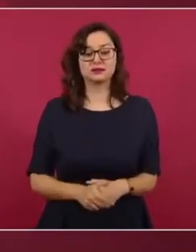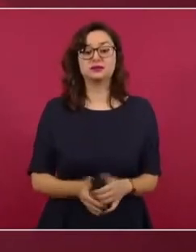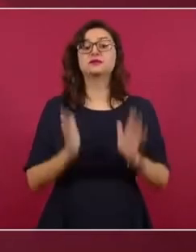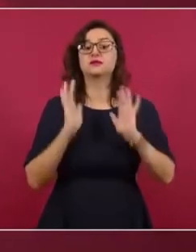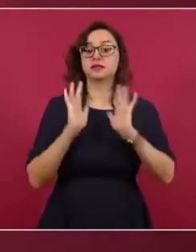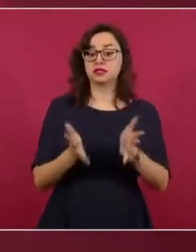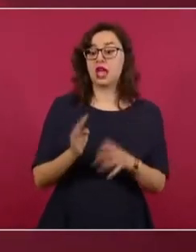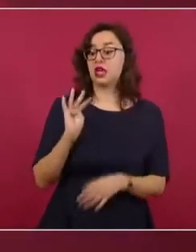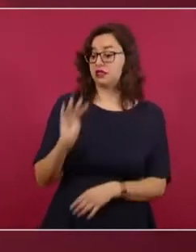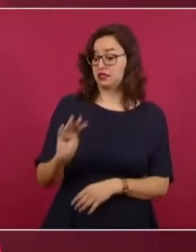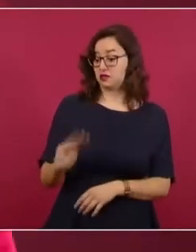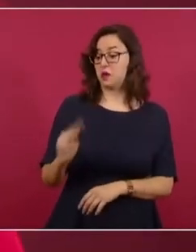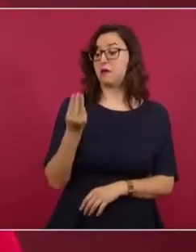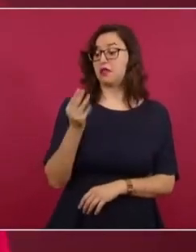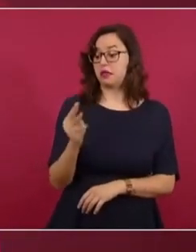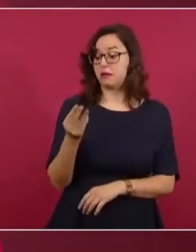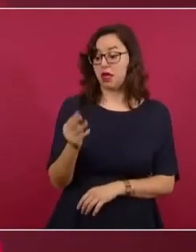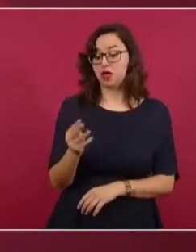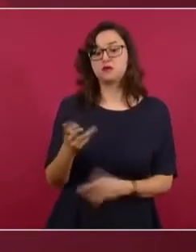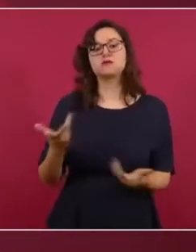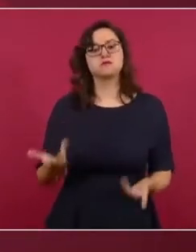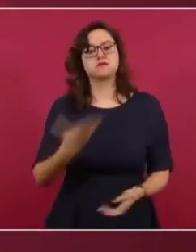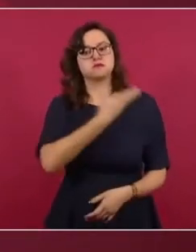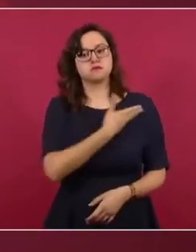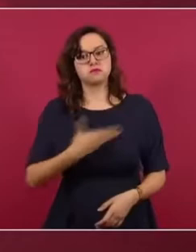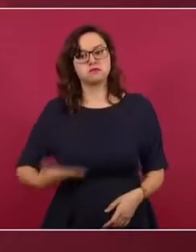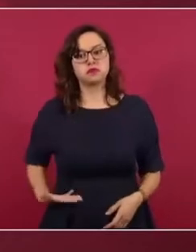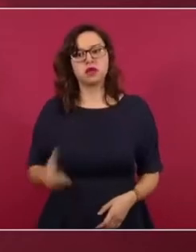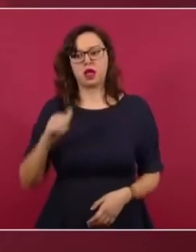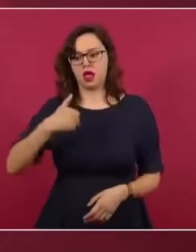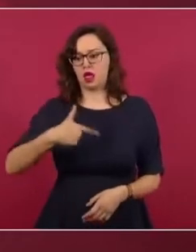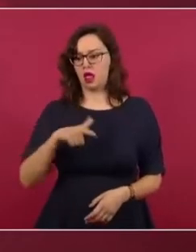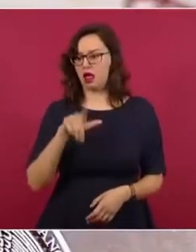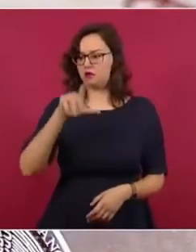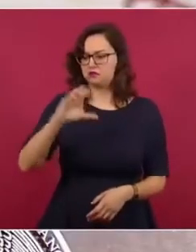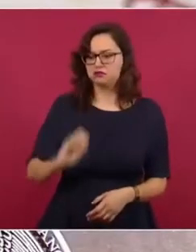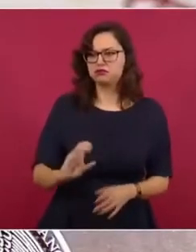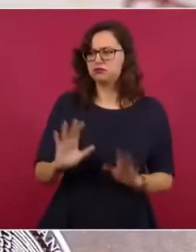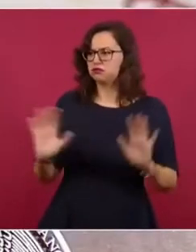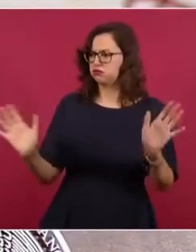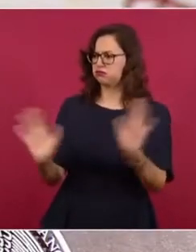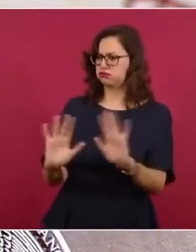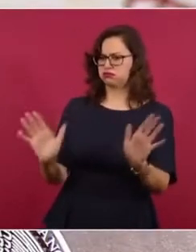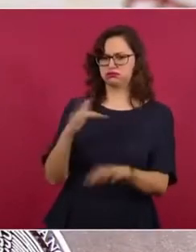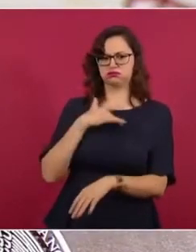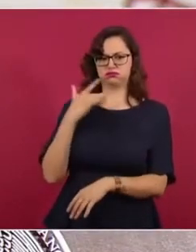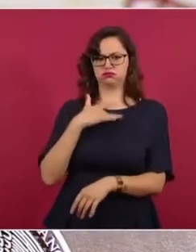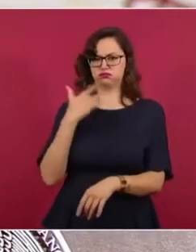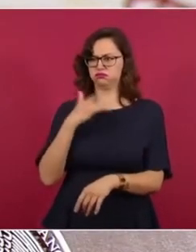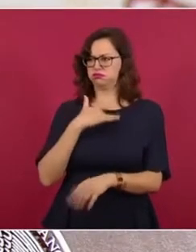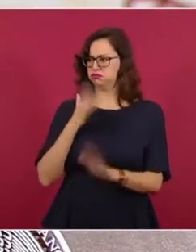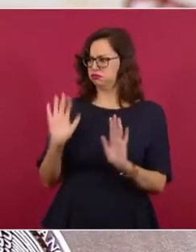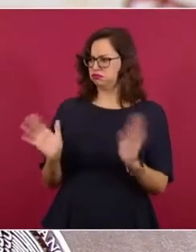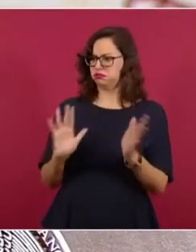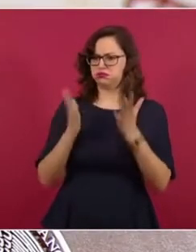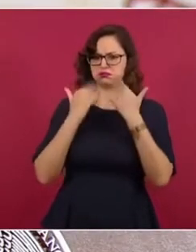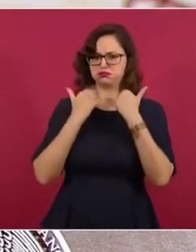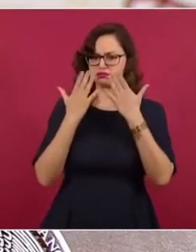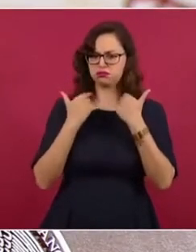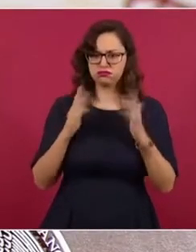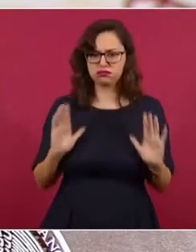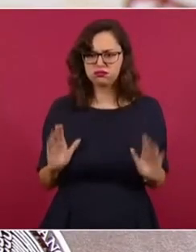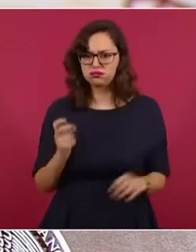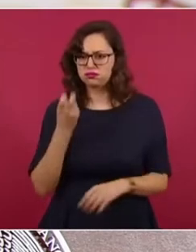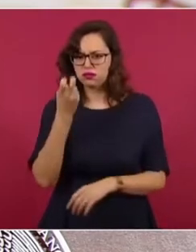el 19 de mayo que no existe un decreto para obligar a las aerolíneas a incrementar sus vuelos al